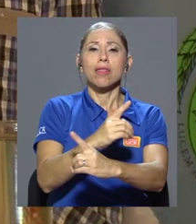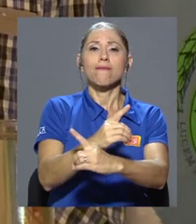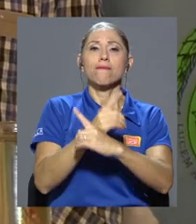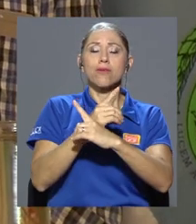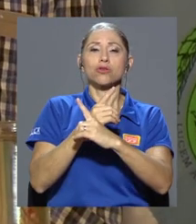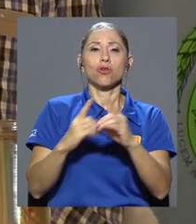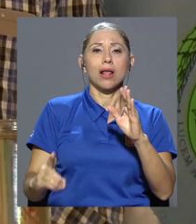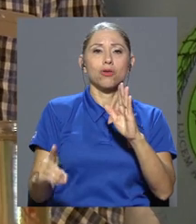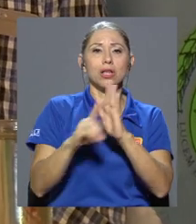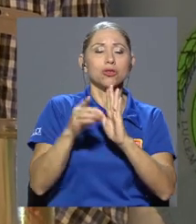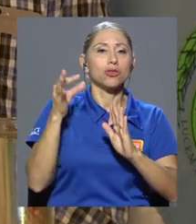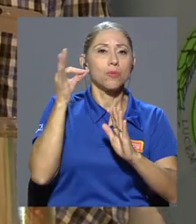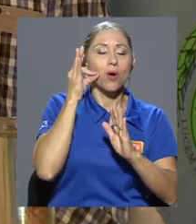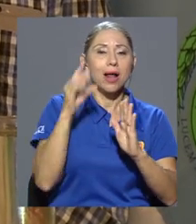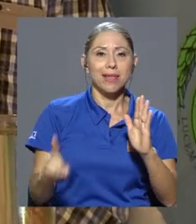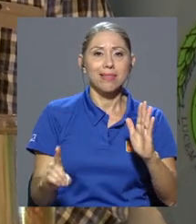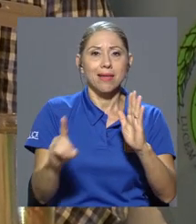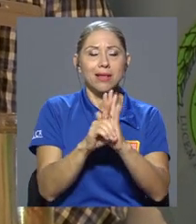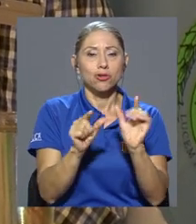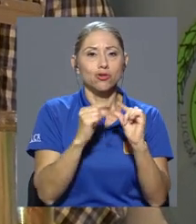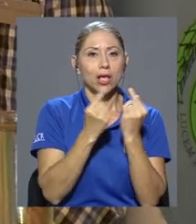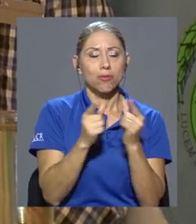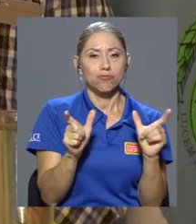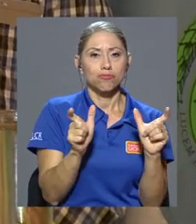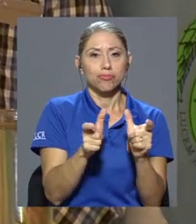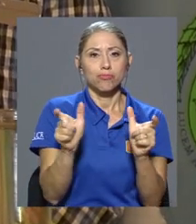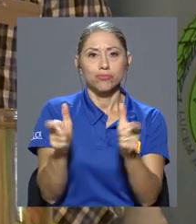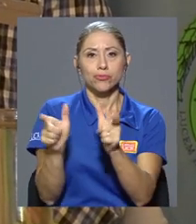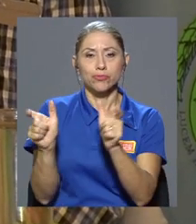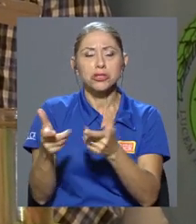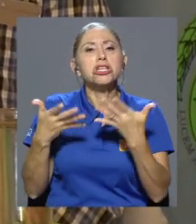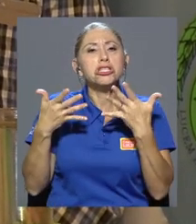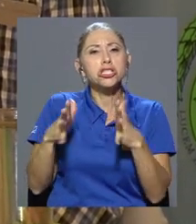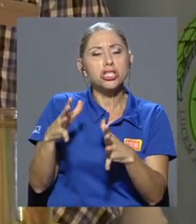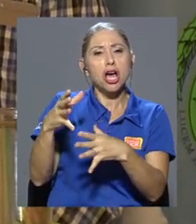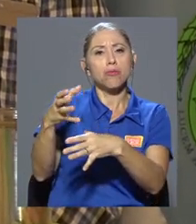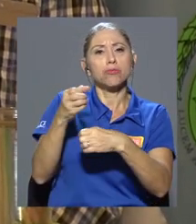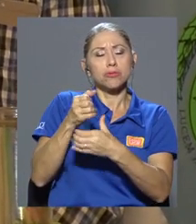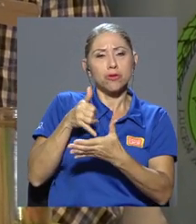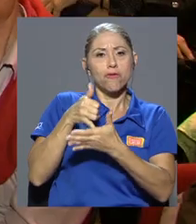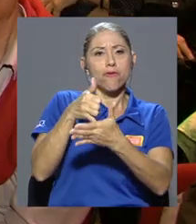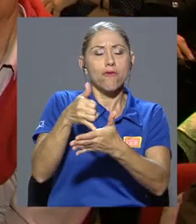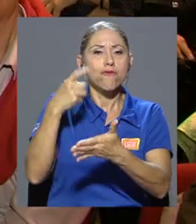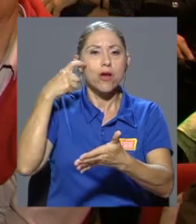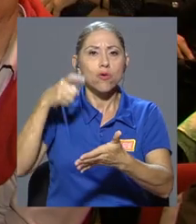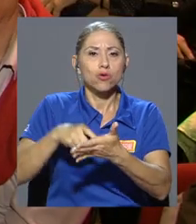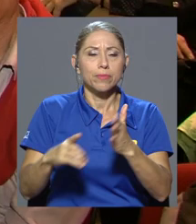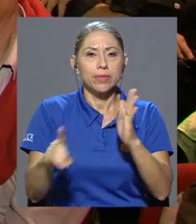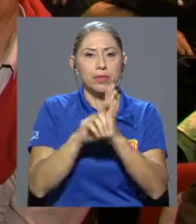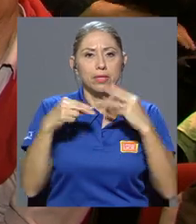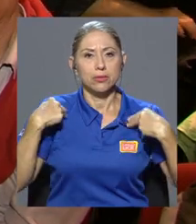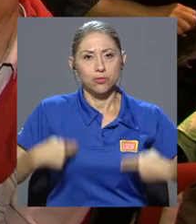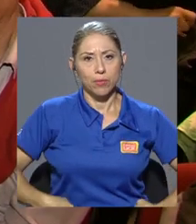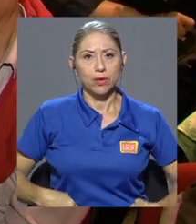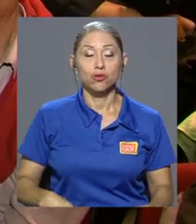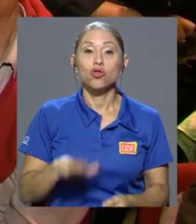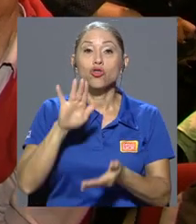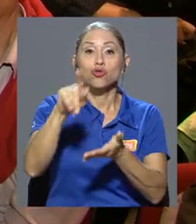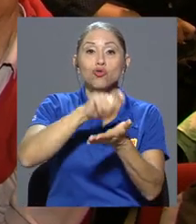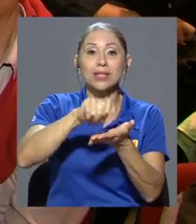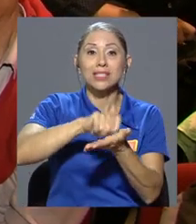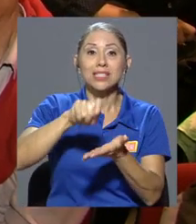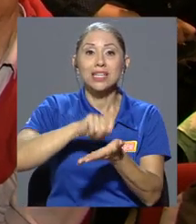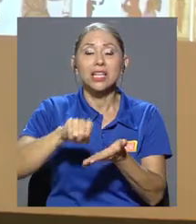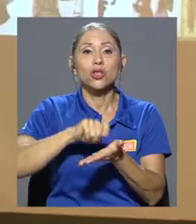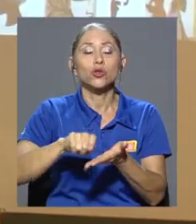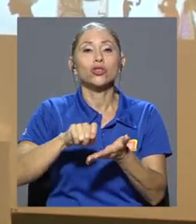los derechos de la mujer y de las minorías, por lo que ha recibido reconocimientos en derechos humanos. Sus escritos